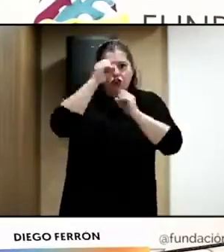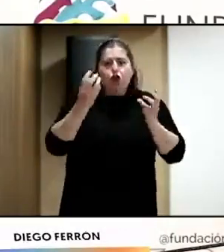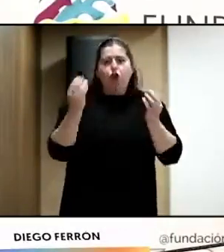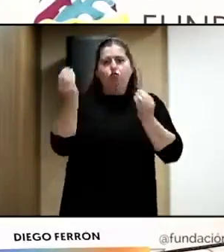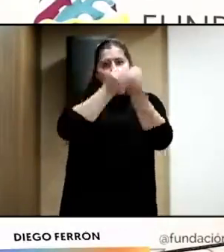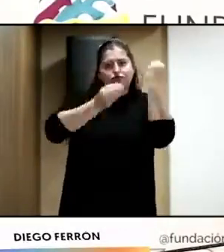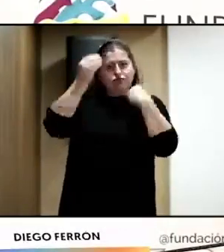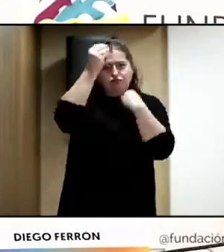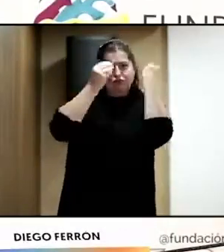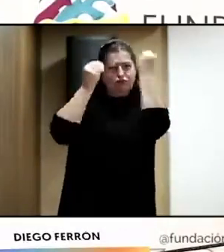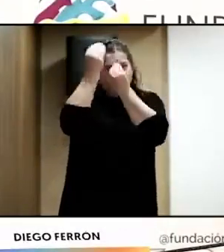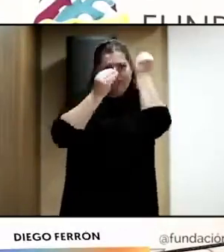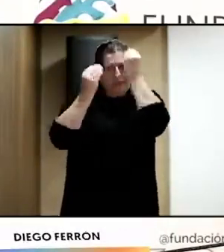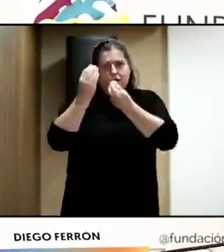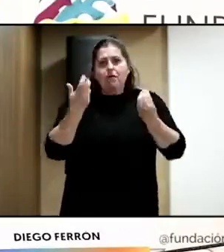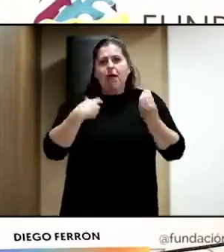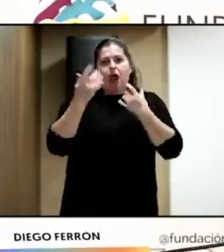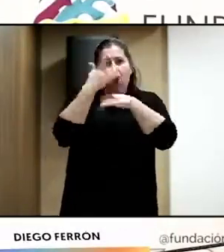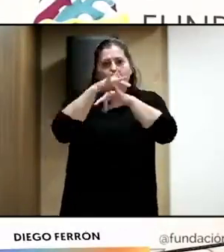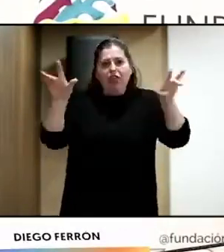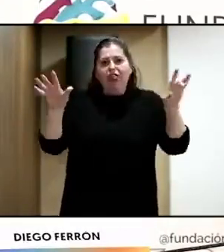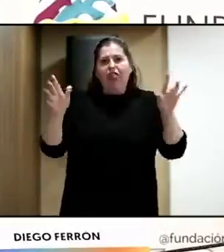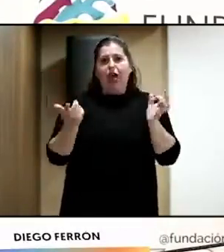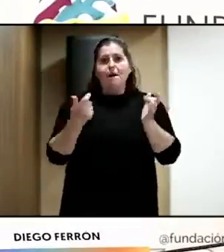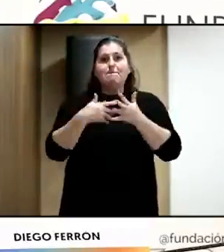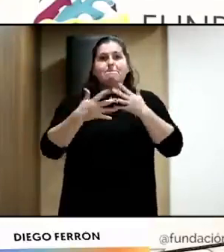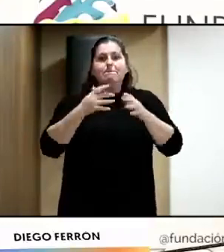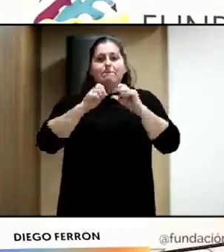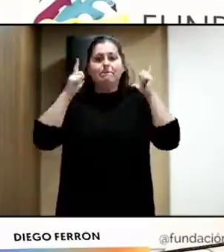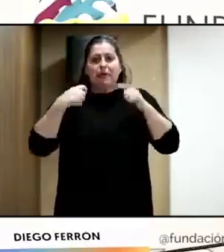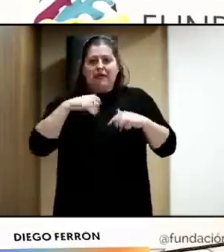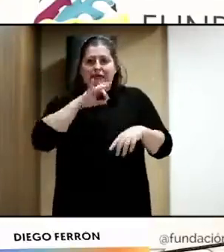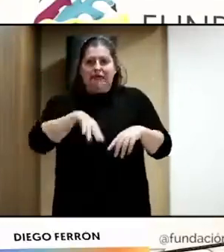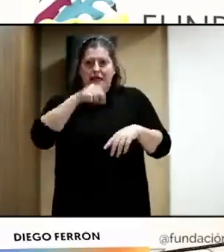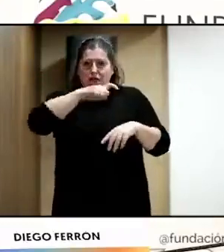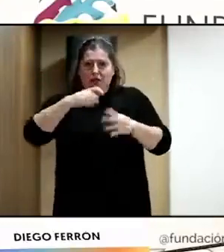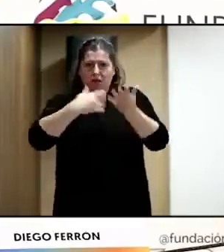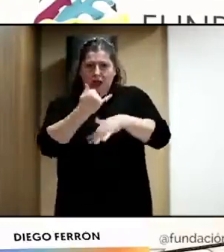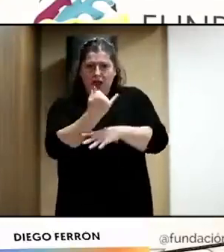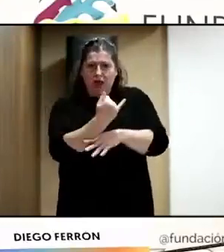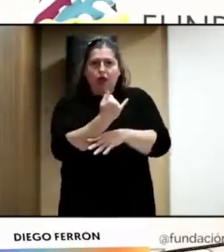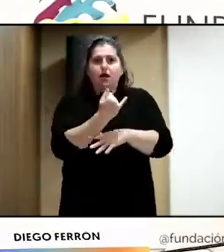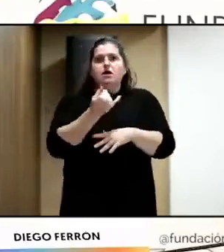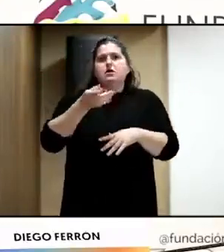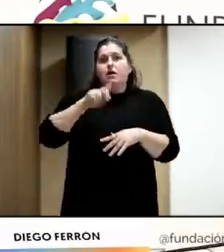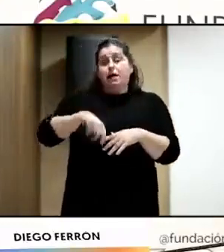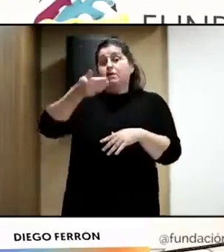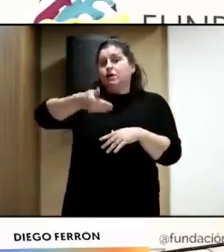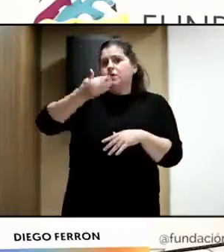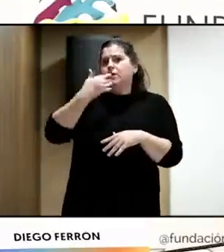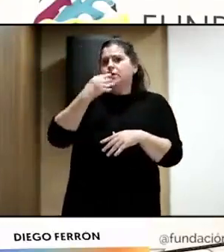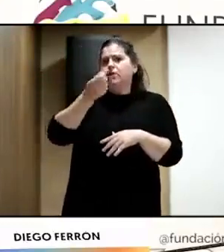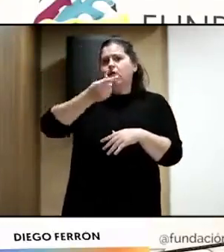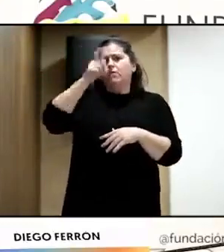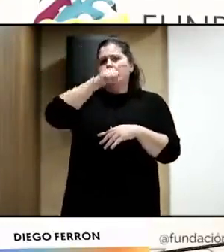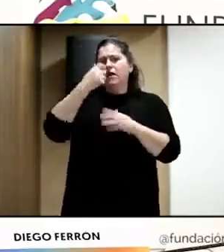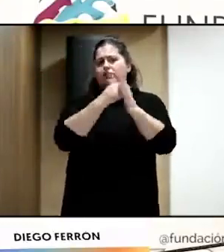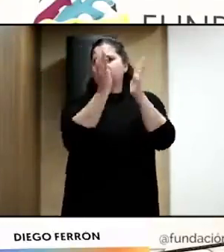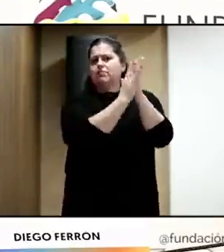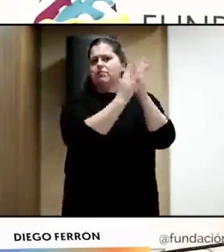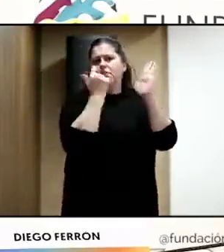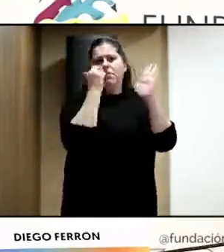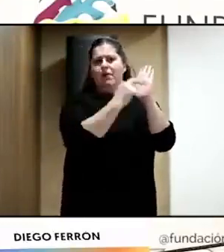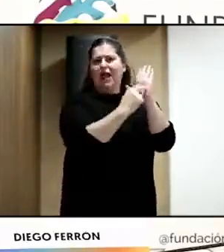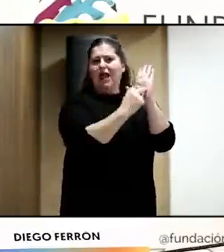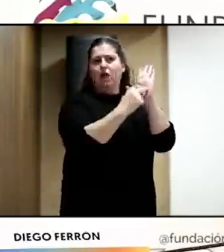visibilicen, las que conciencien, las que digan las cosas alto y claro. Y es importante, bueno, si alguien se fija en nuestro cartel, pues nuestro